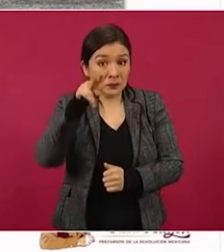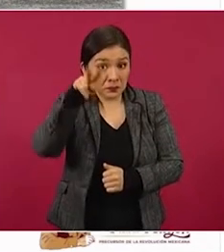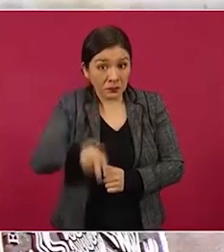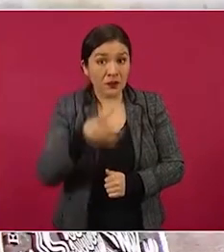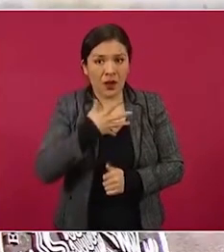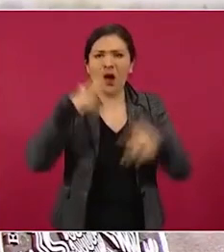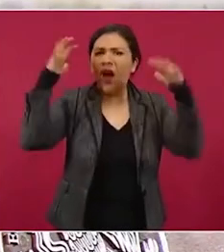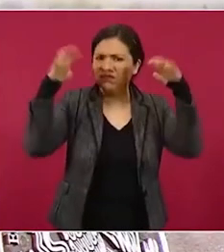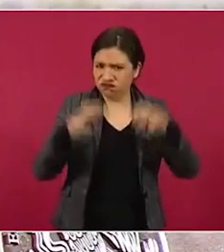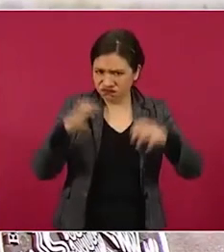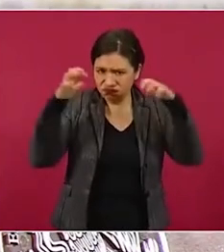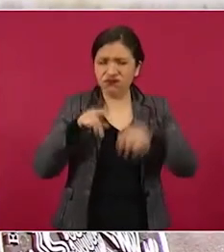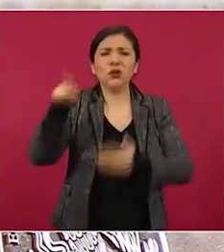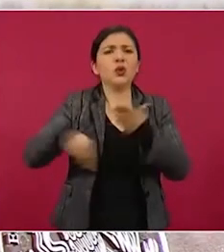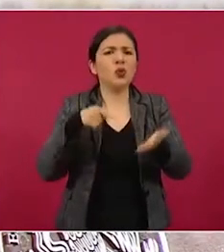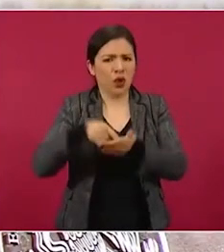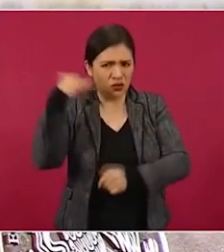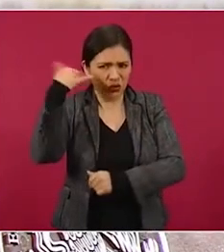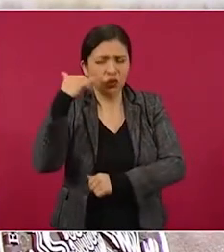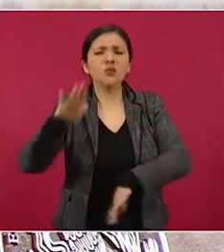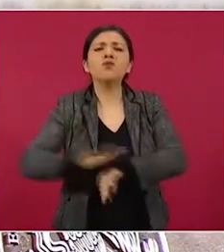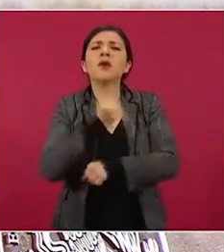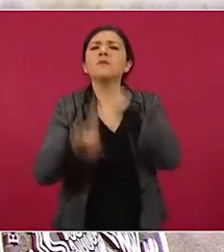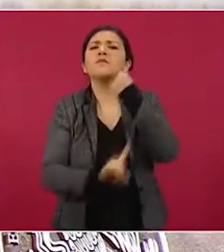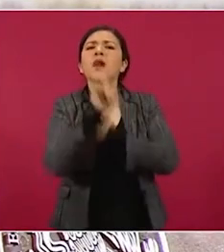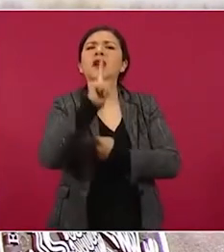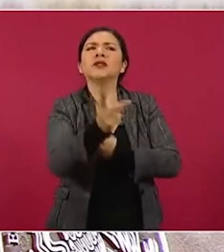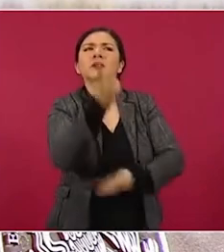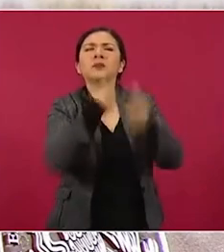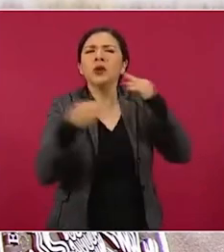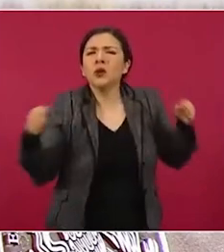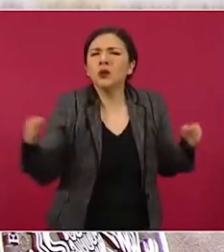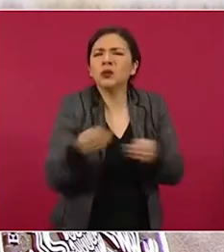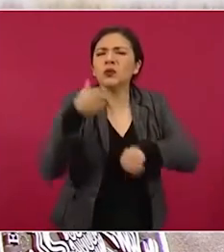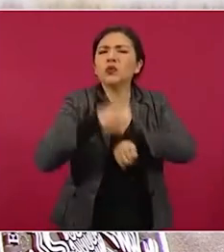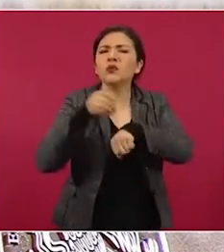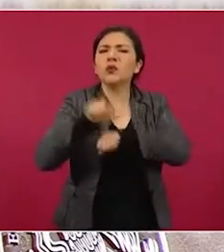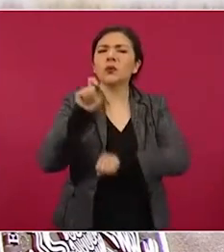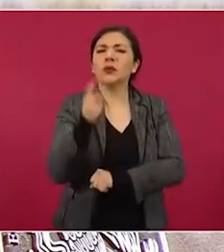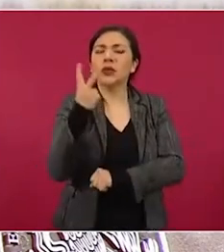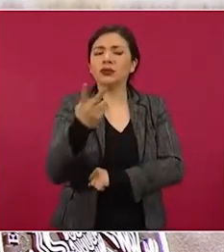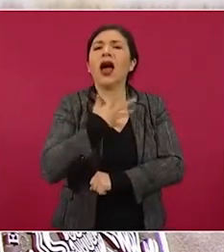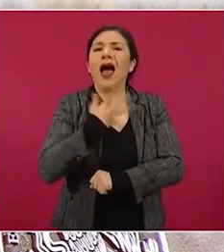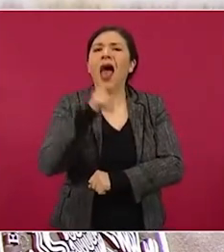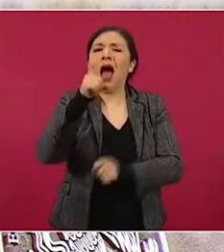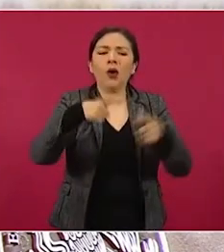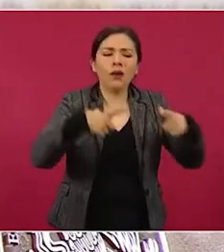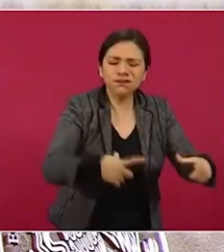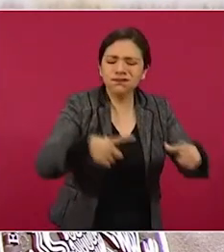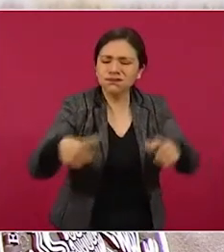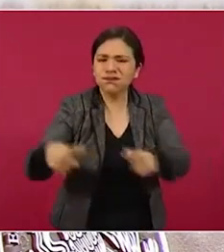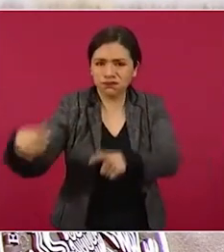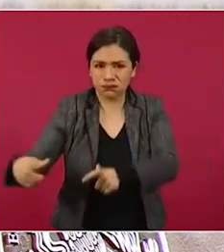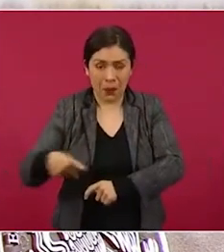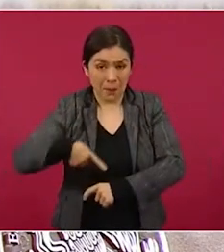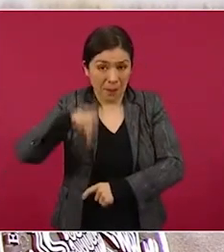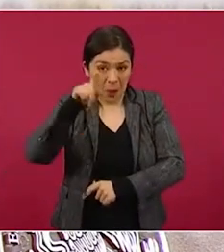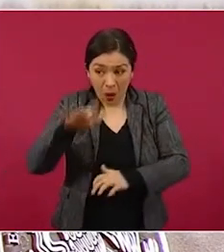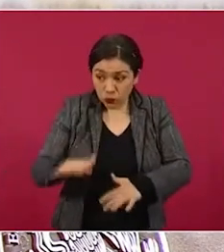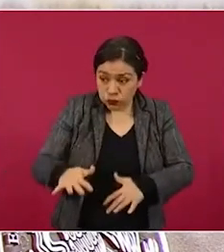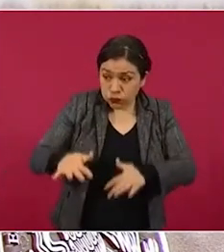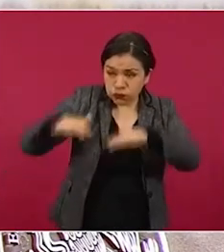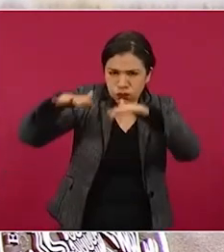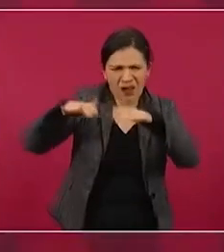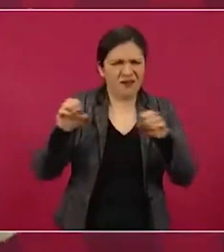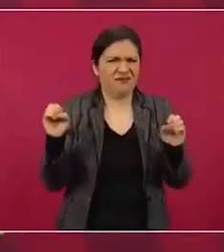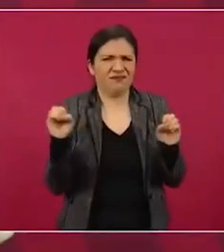presentado lluvias fuertes causadas por el Frente Frío número 22 y han provocado encharcamientos, pero no la inundación de la